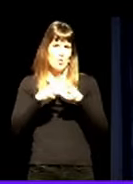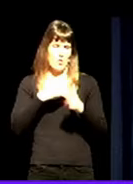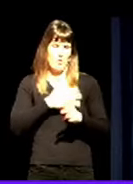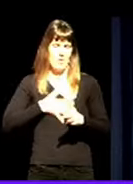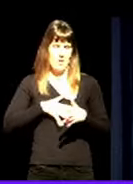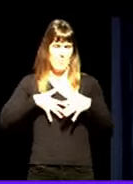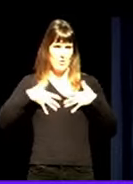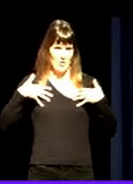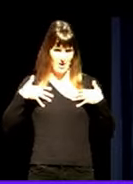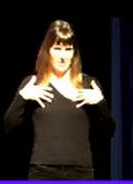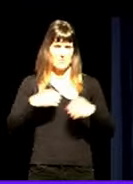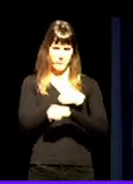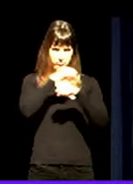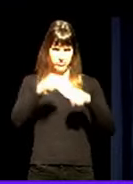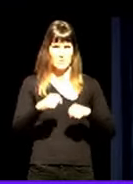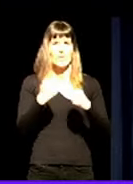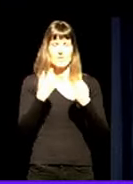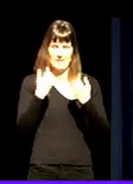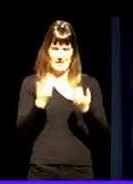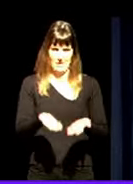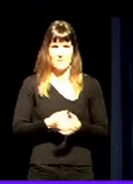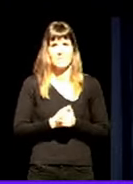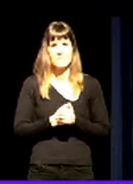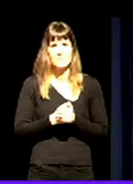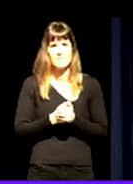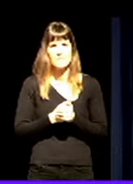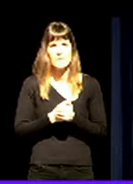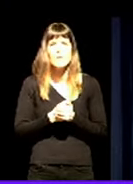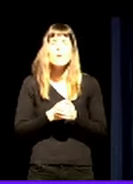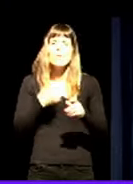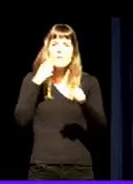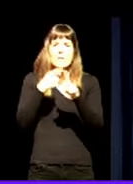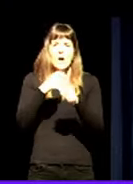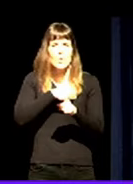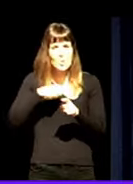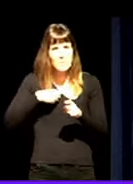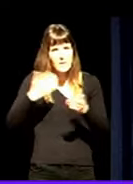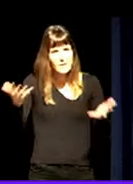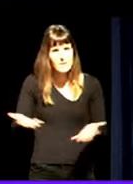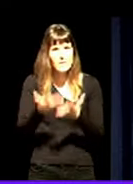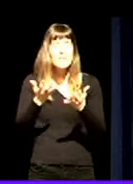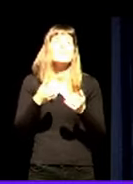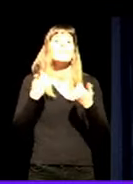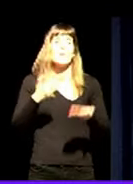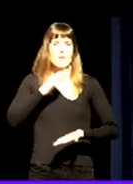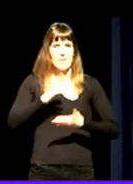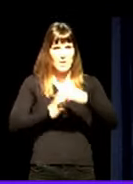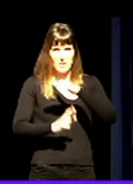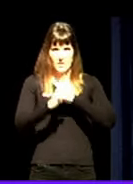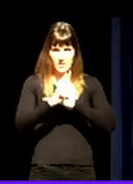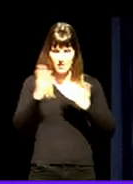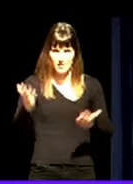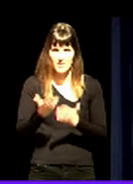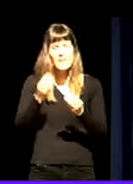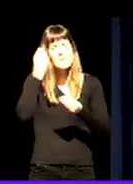zerbait badakigu, ere eskura izaten adanola autorregulazioa eta resilientzia. Eta pentxamentu